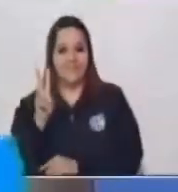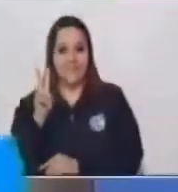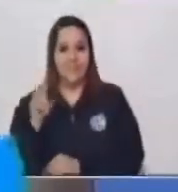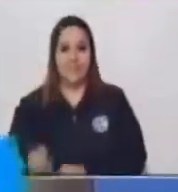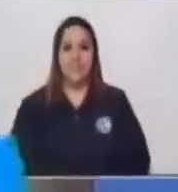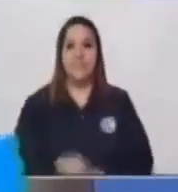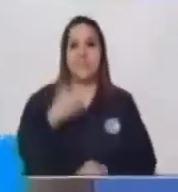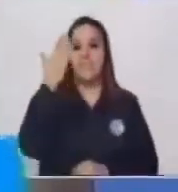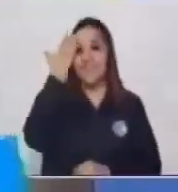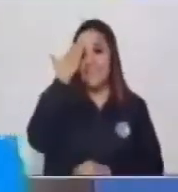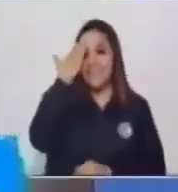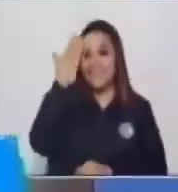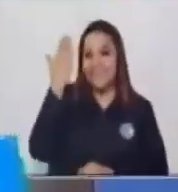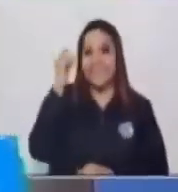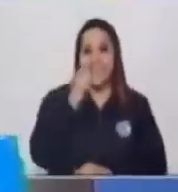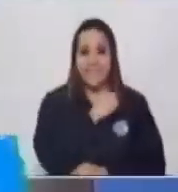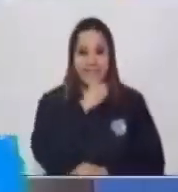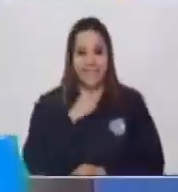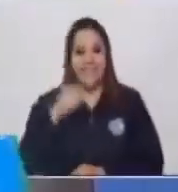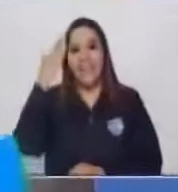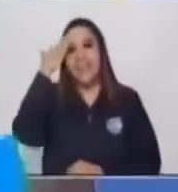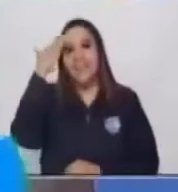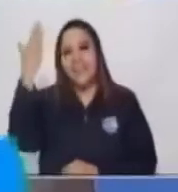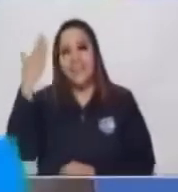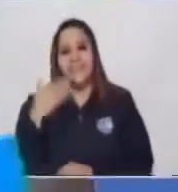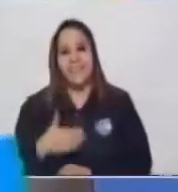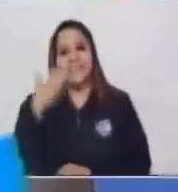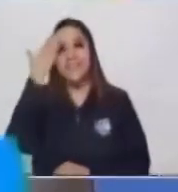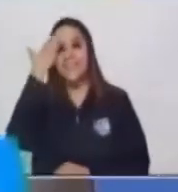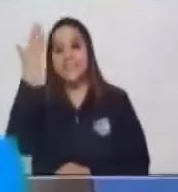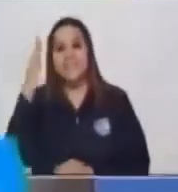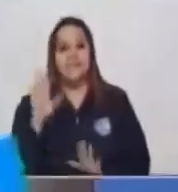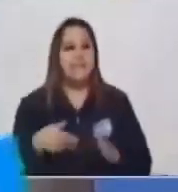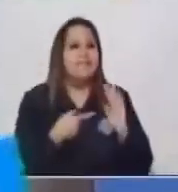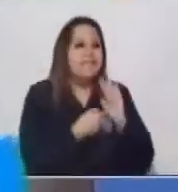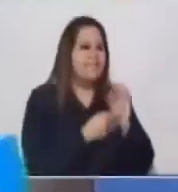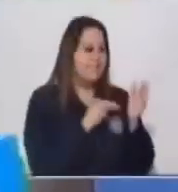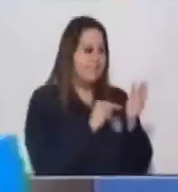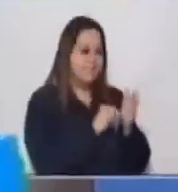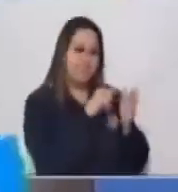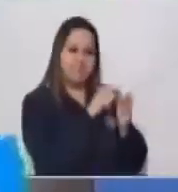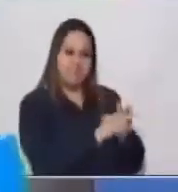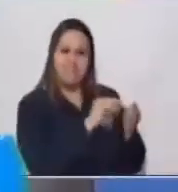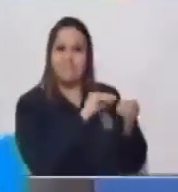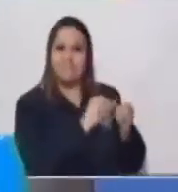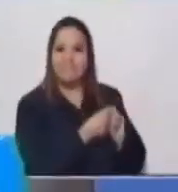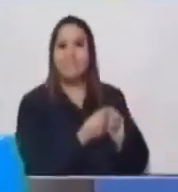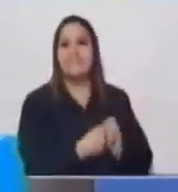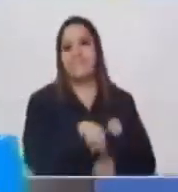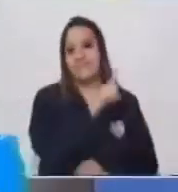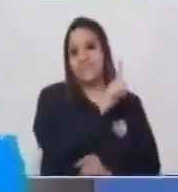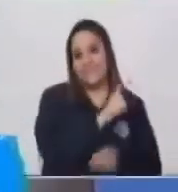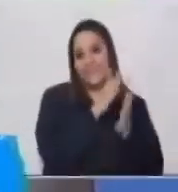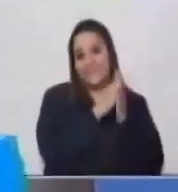más 1 es igual 2 hola, ¿eso qué es? Son los números del 1 al 10